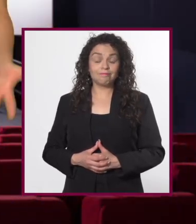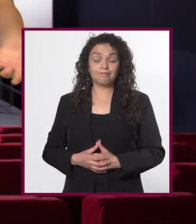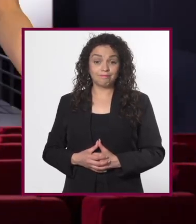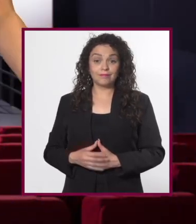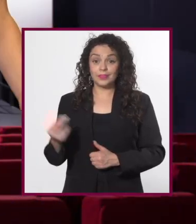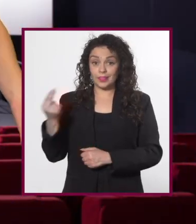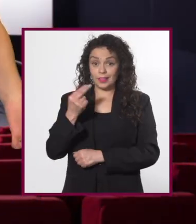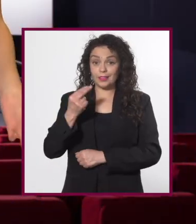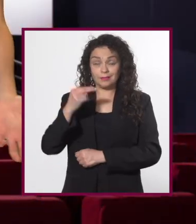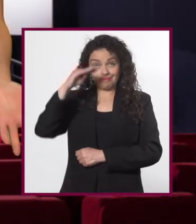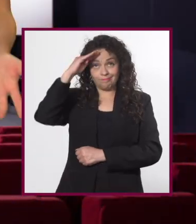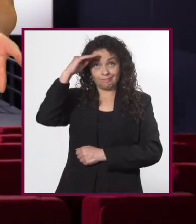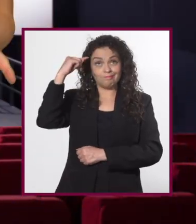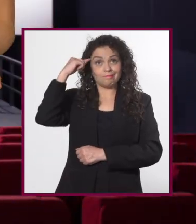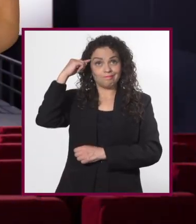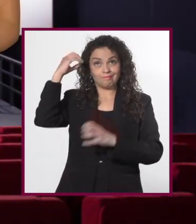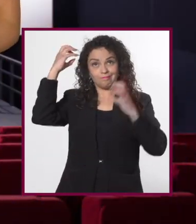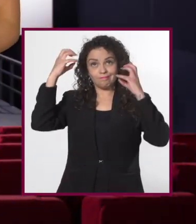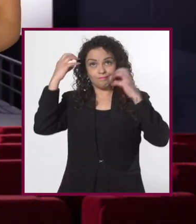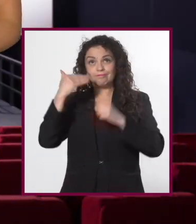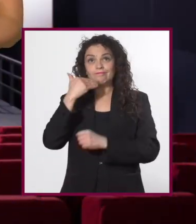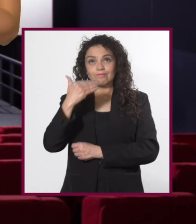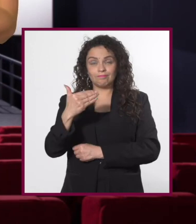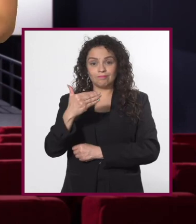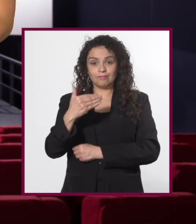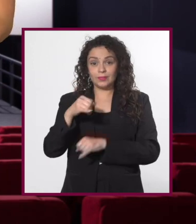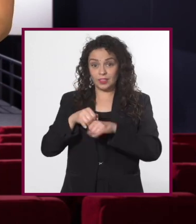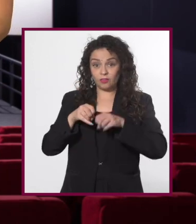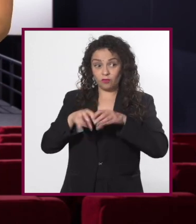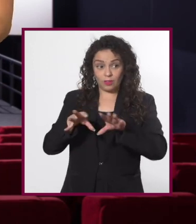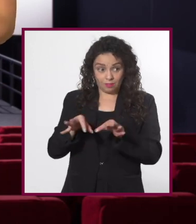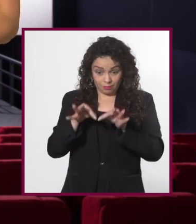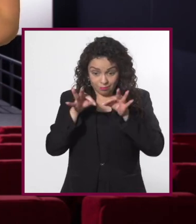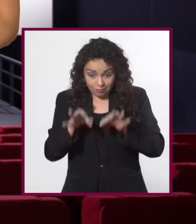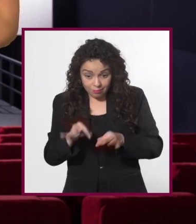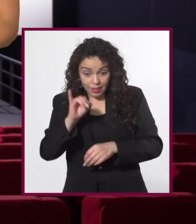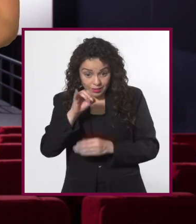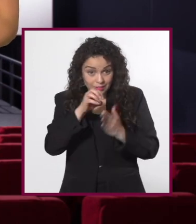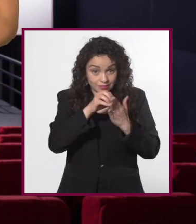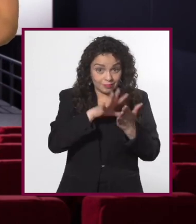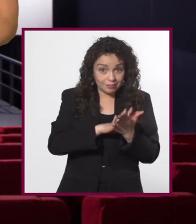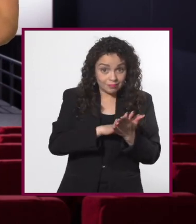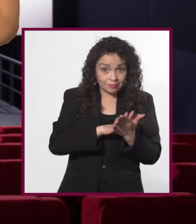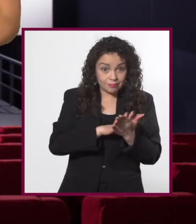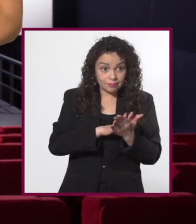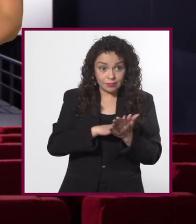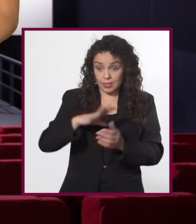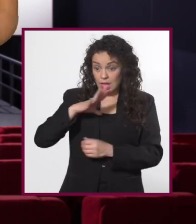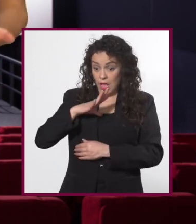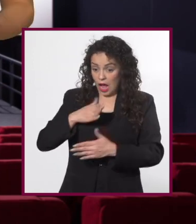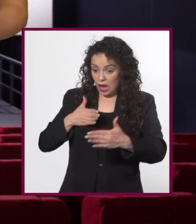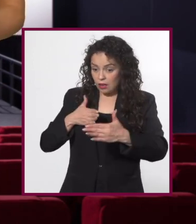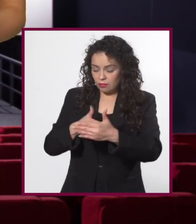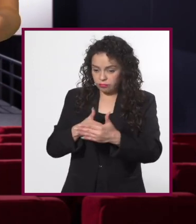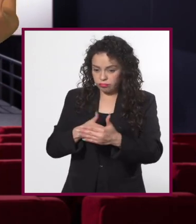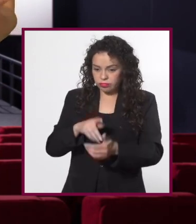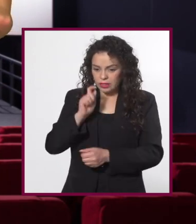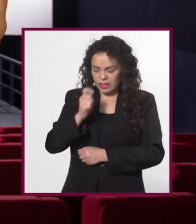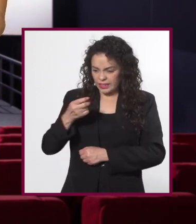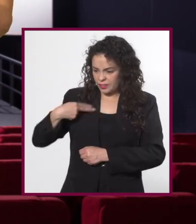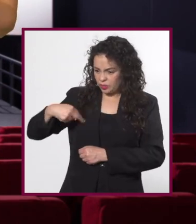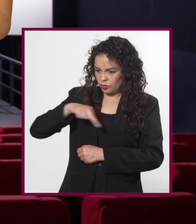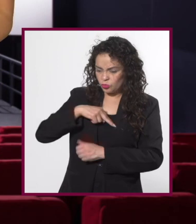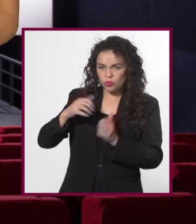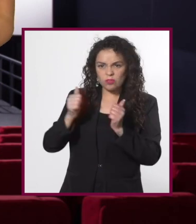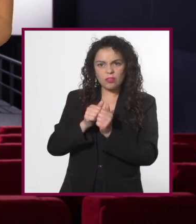Es buen momento para reflexionar. ¿Obtuvimos la información completa? ¿Hubo una barrera entre